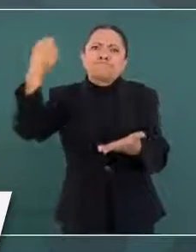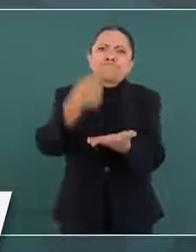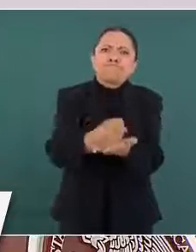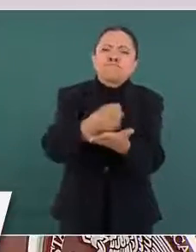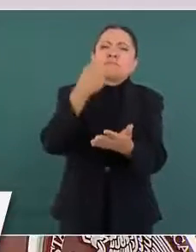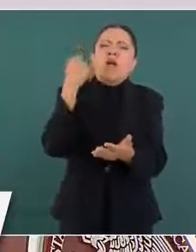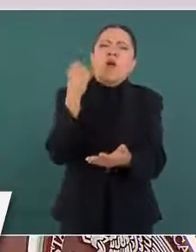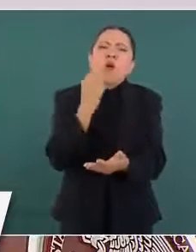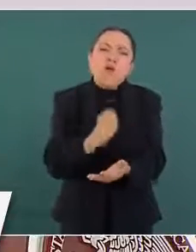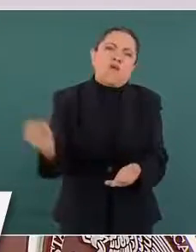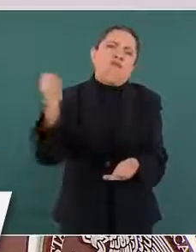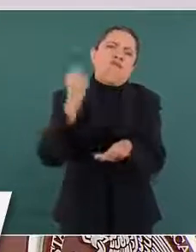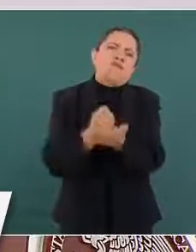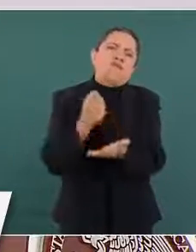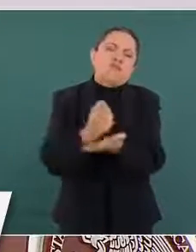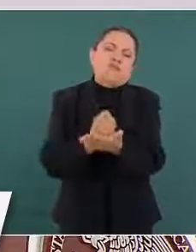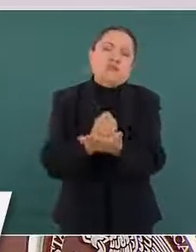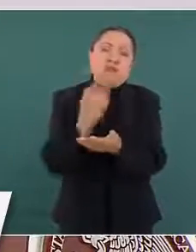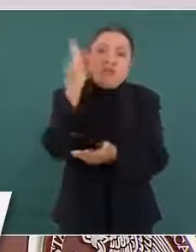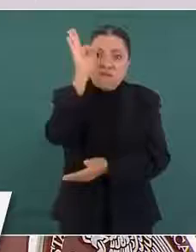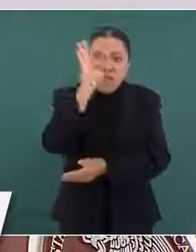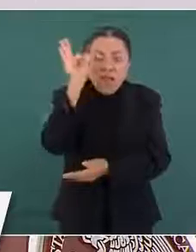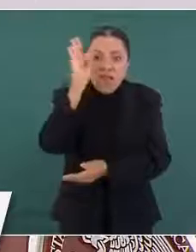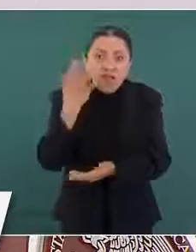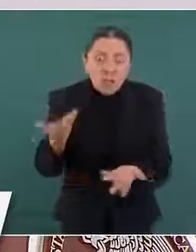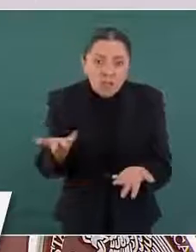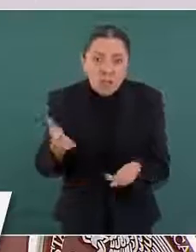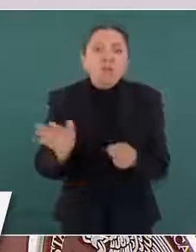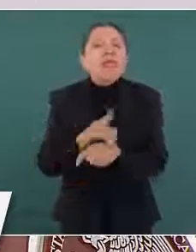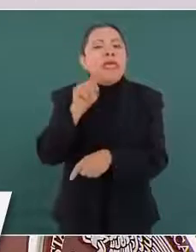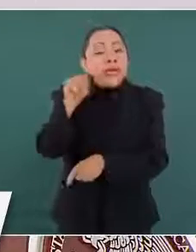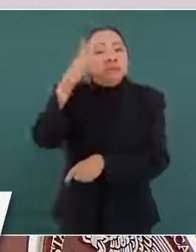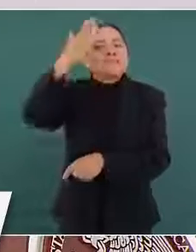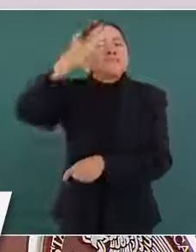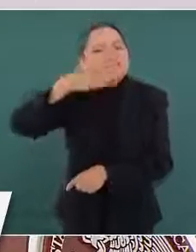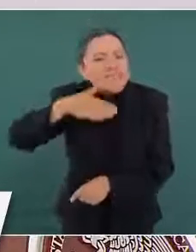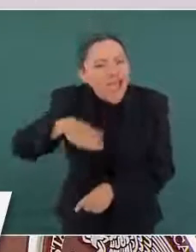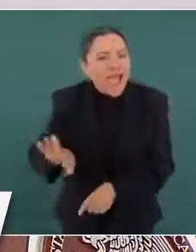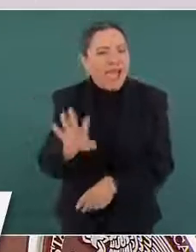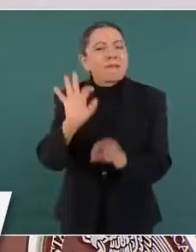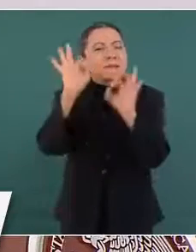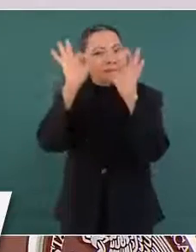porque como él lo sabe más que nadie